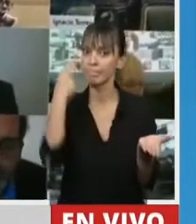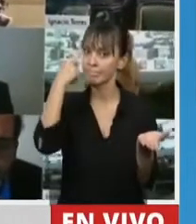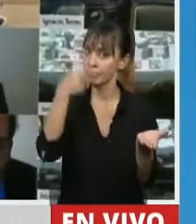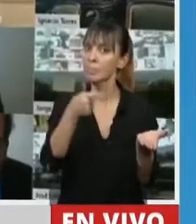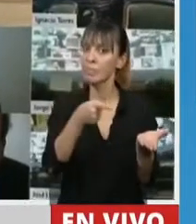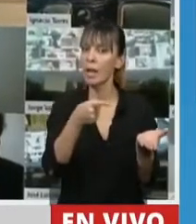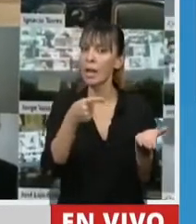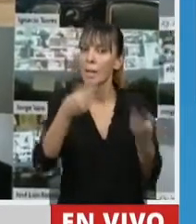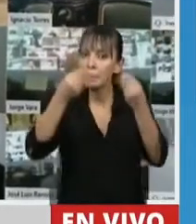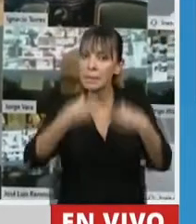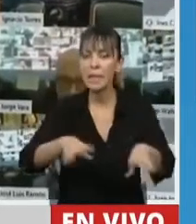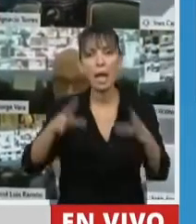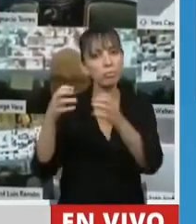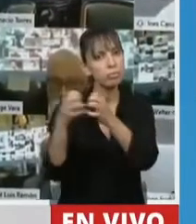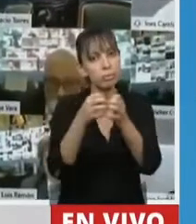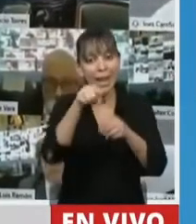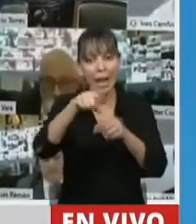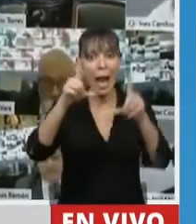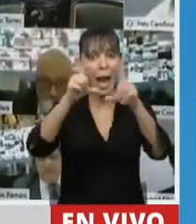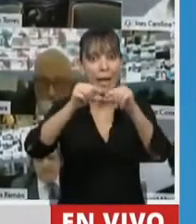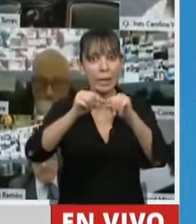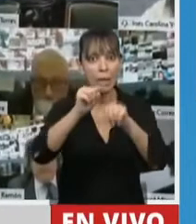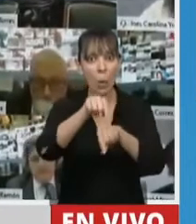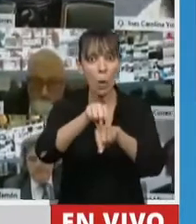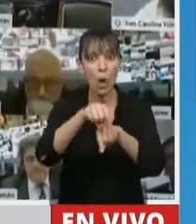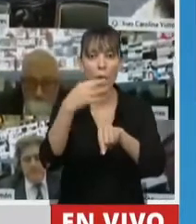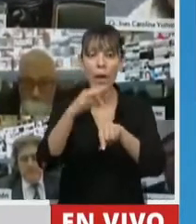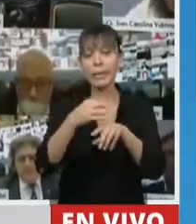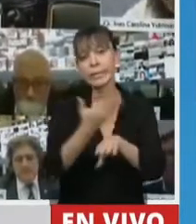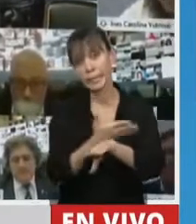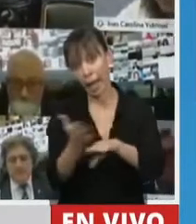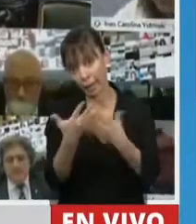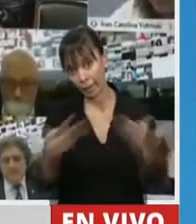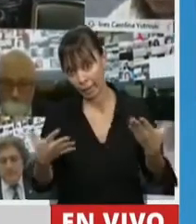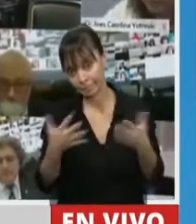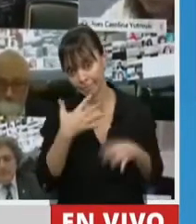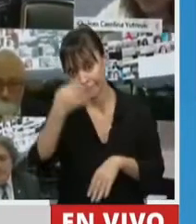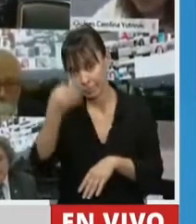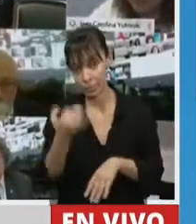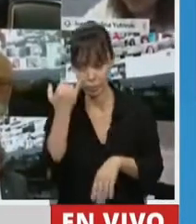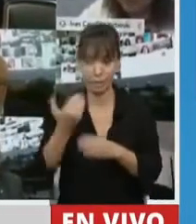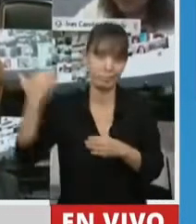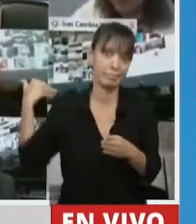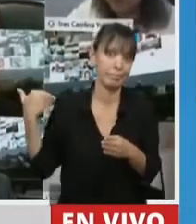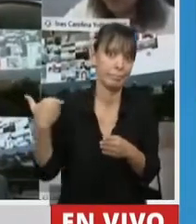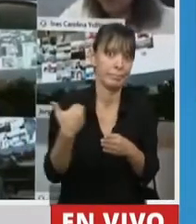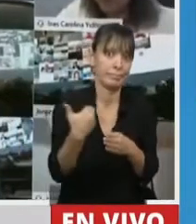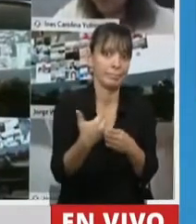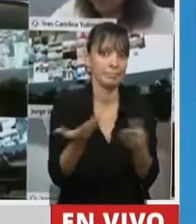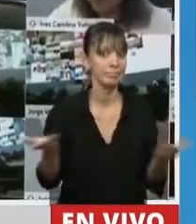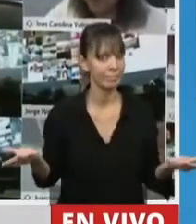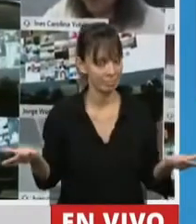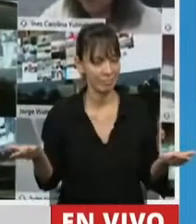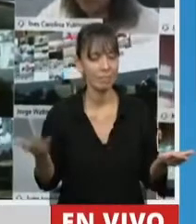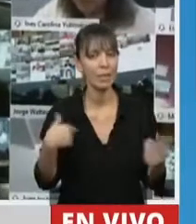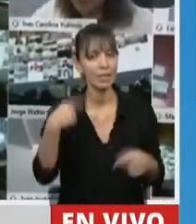que tratar, aunque sea este artículo de manera tardía, porque ya está sucediendo, lo